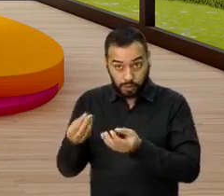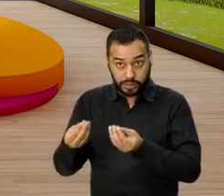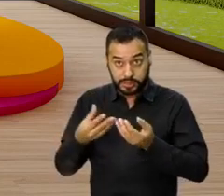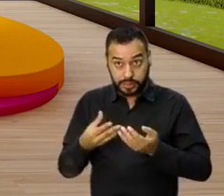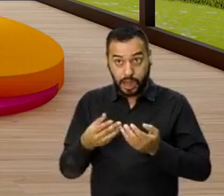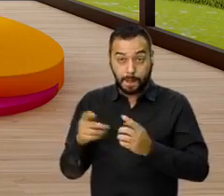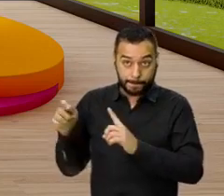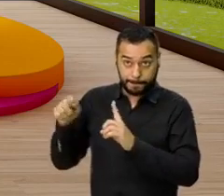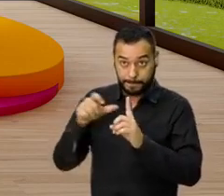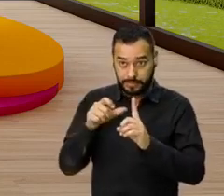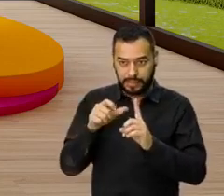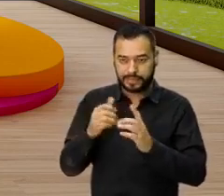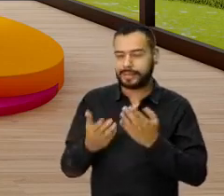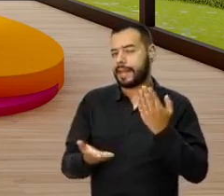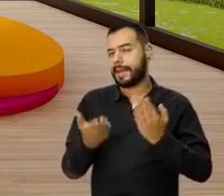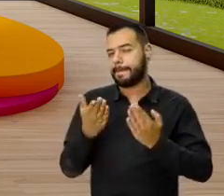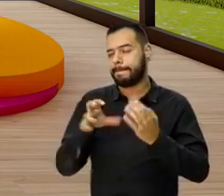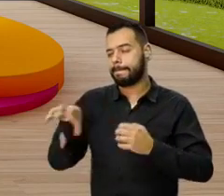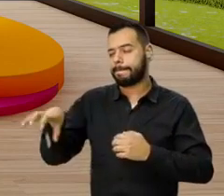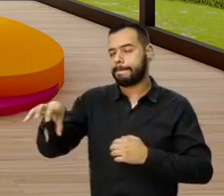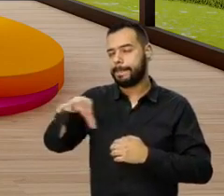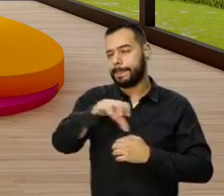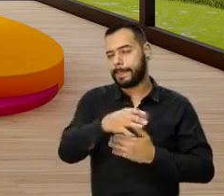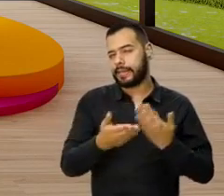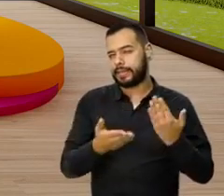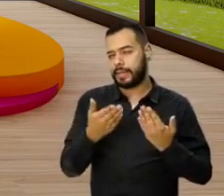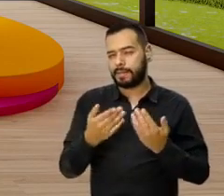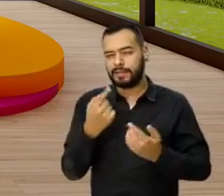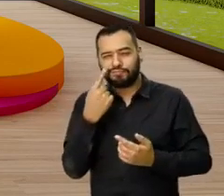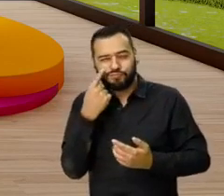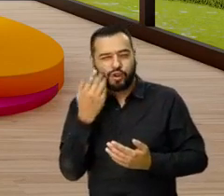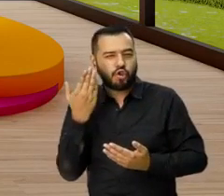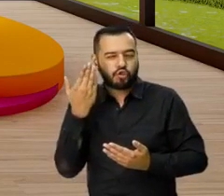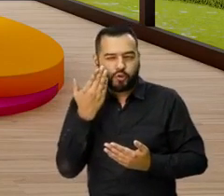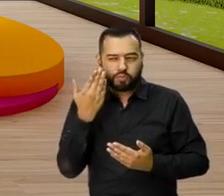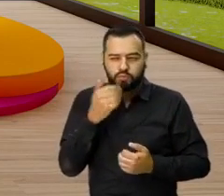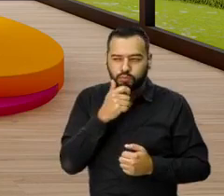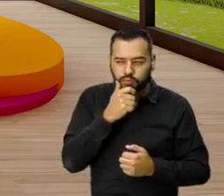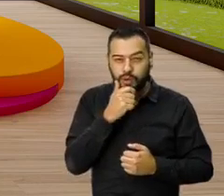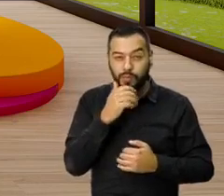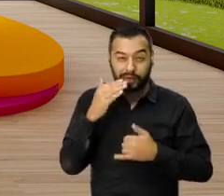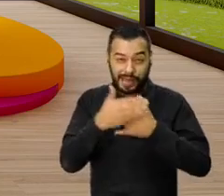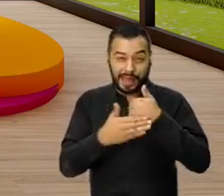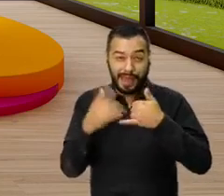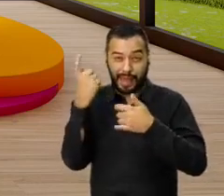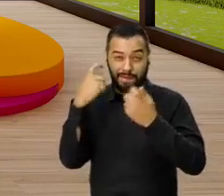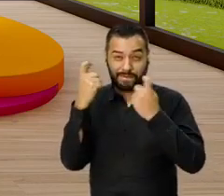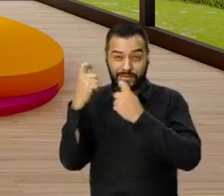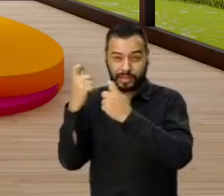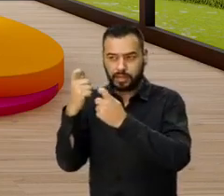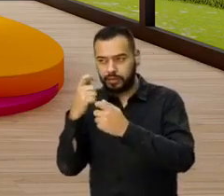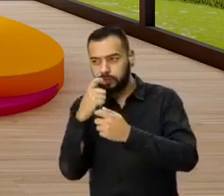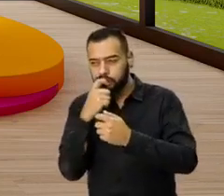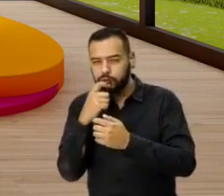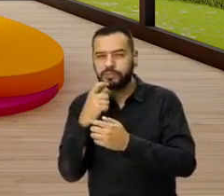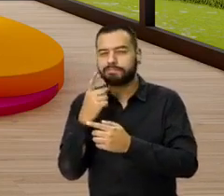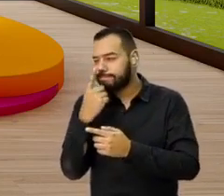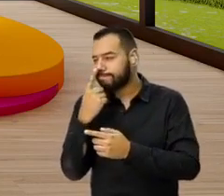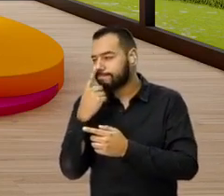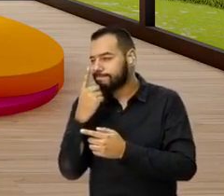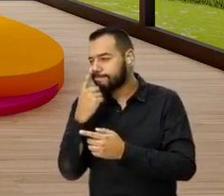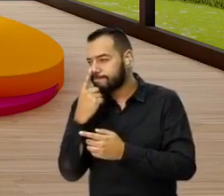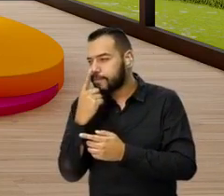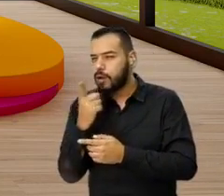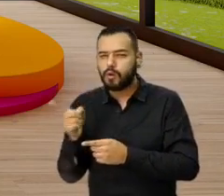aplique el subsidio? Depende de la etapa, tendríamos que mirar porque como todo vendemos a nivel nacional, entonces hay que estar constantemente